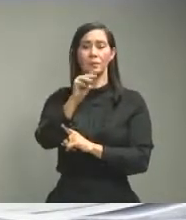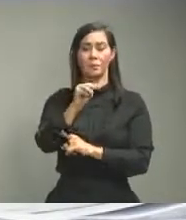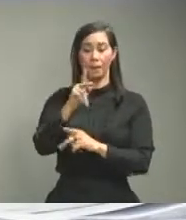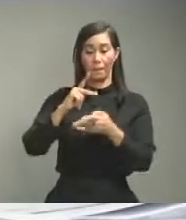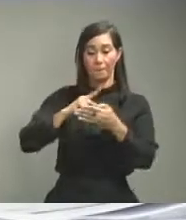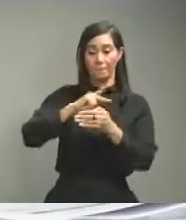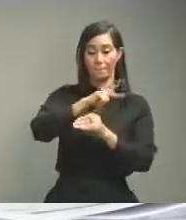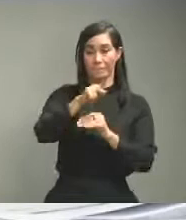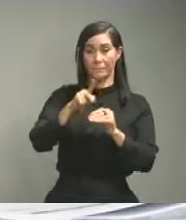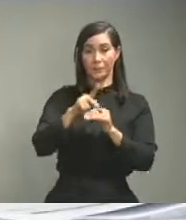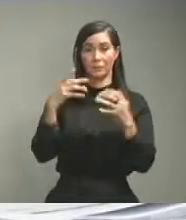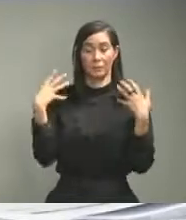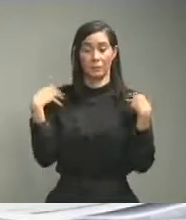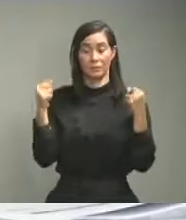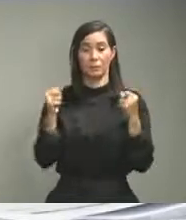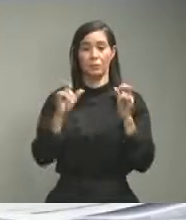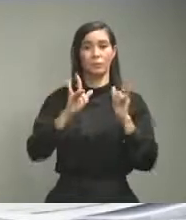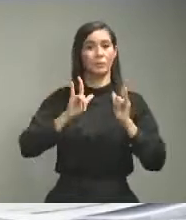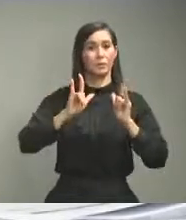el HOMS en Santiago.